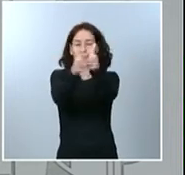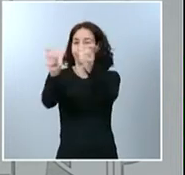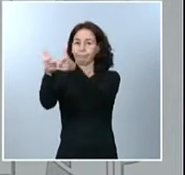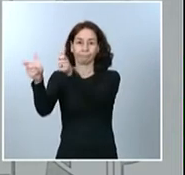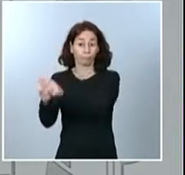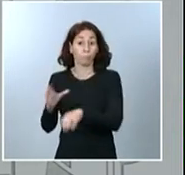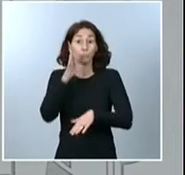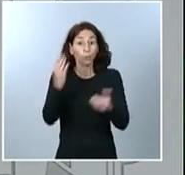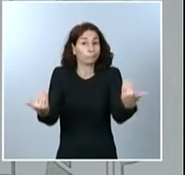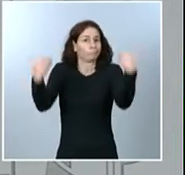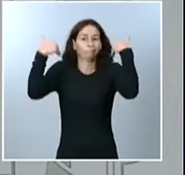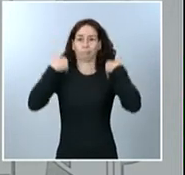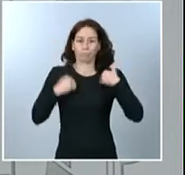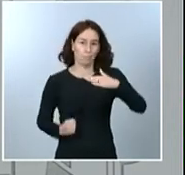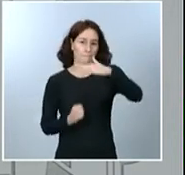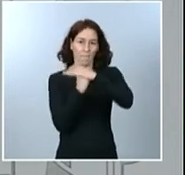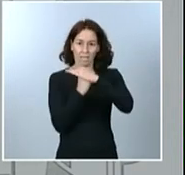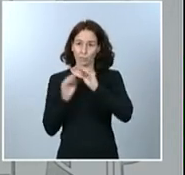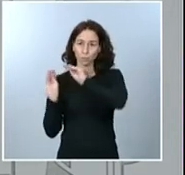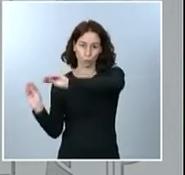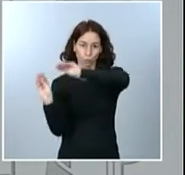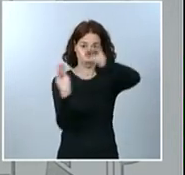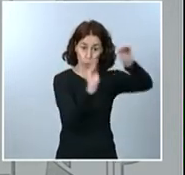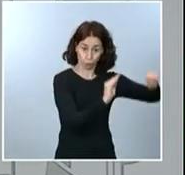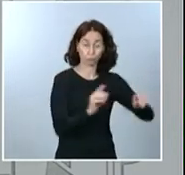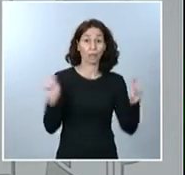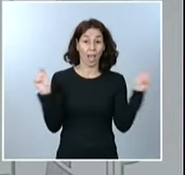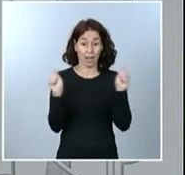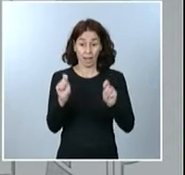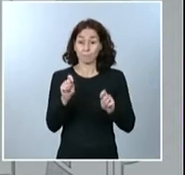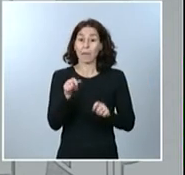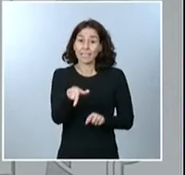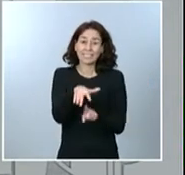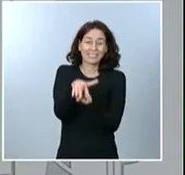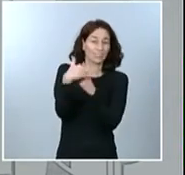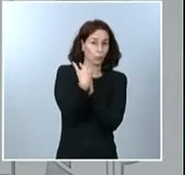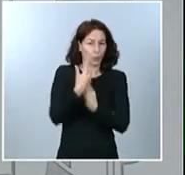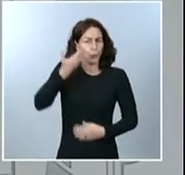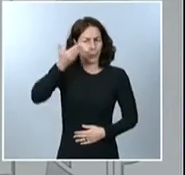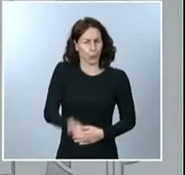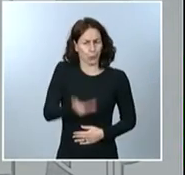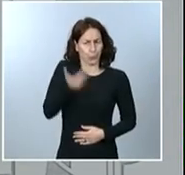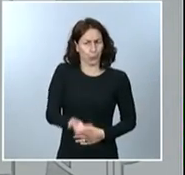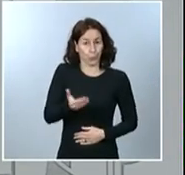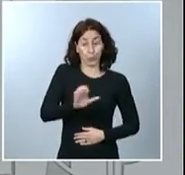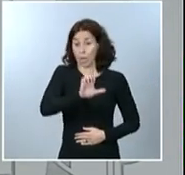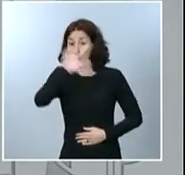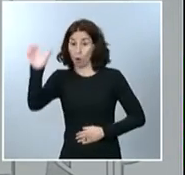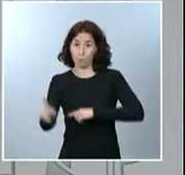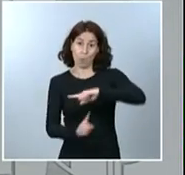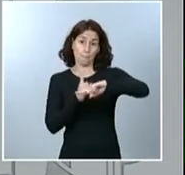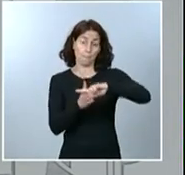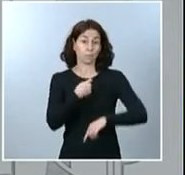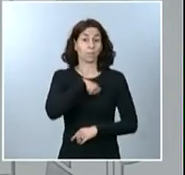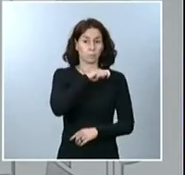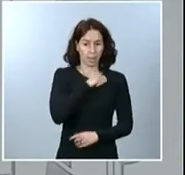delegadas de este estado de alarma y, dada la gravedad de la situación de la pandemia en Europa y en España, dada la eficacia contrastada de